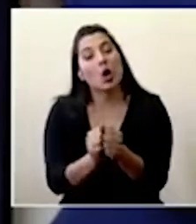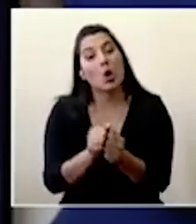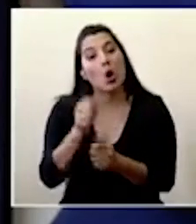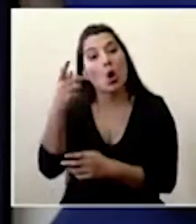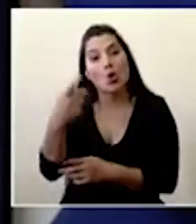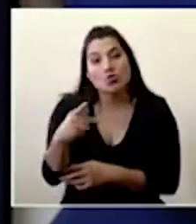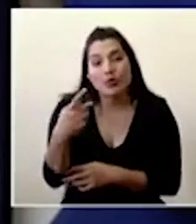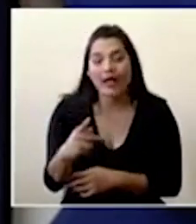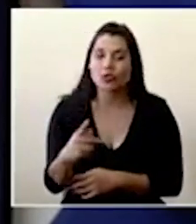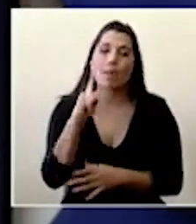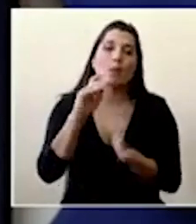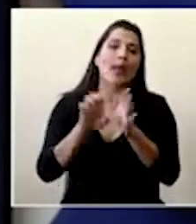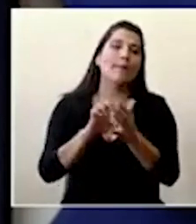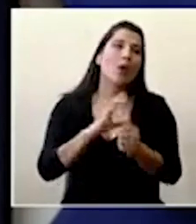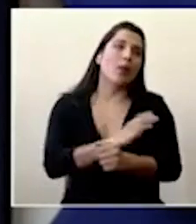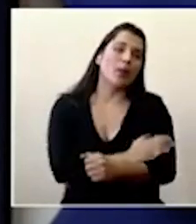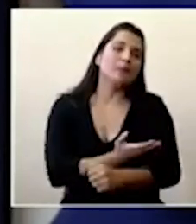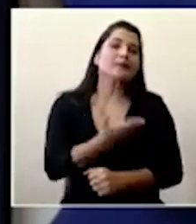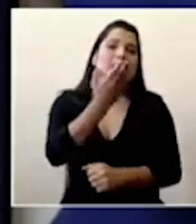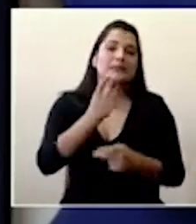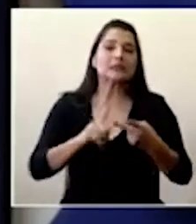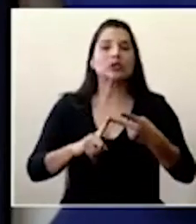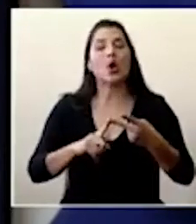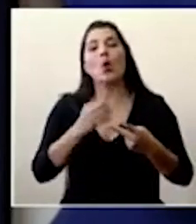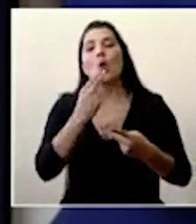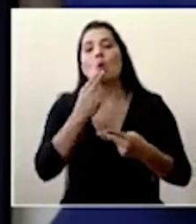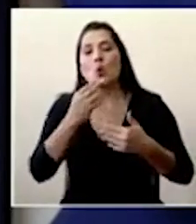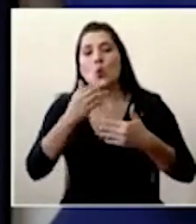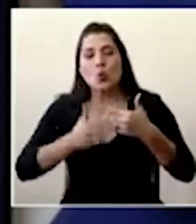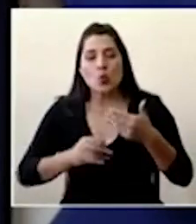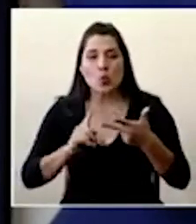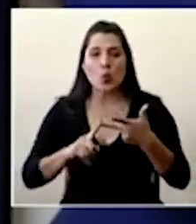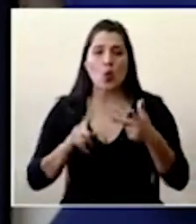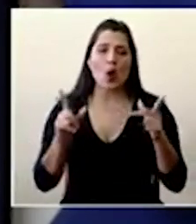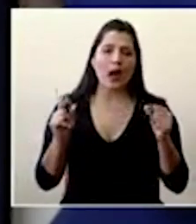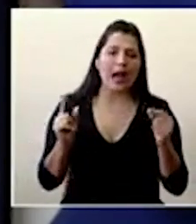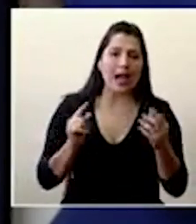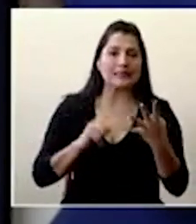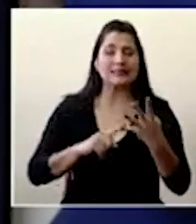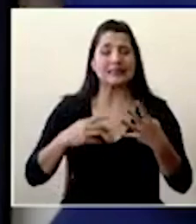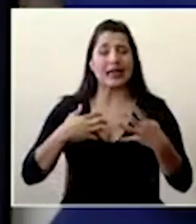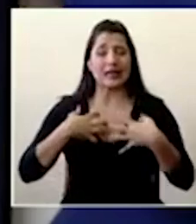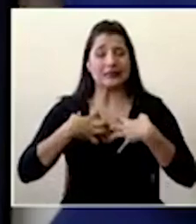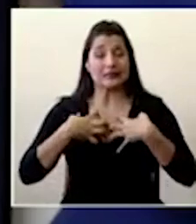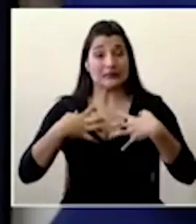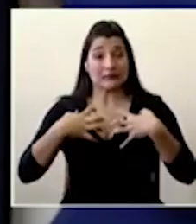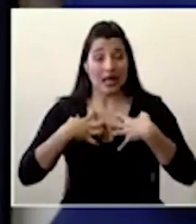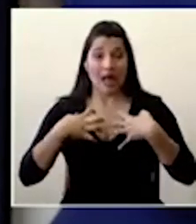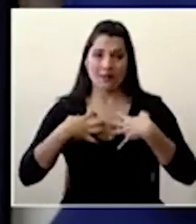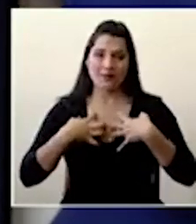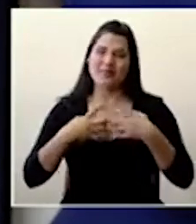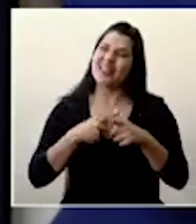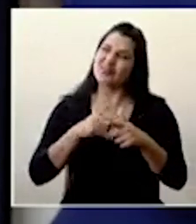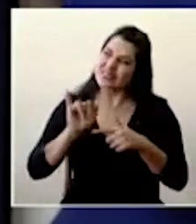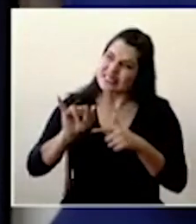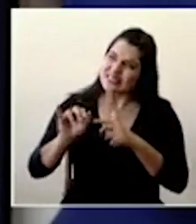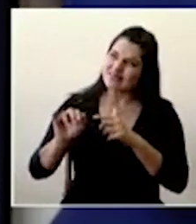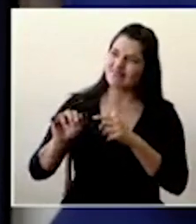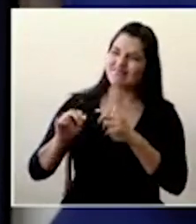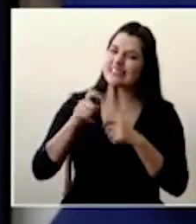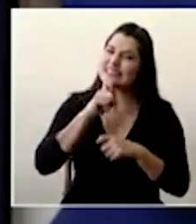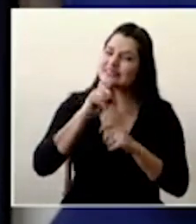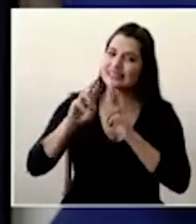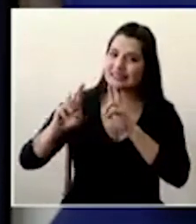hablado de hipertensión de diabetes de asma de cáncer entonces es una respuesta difícil de responder